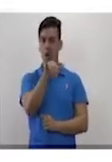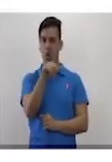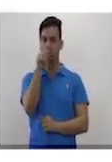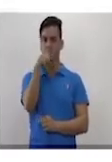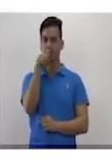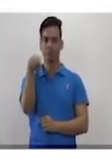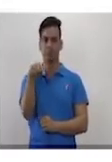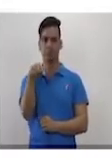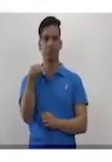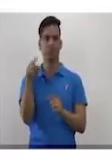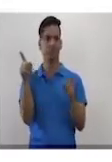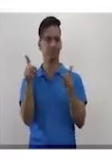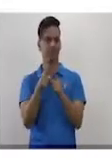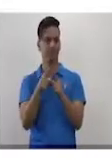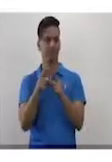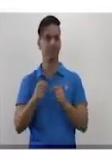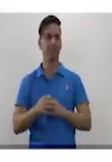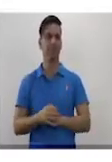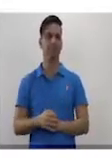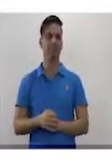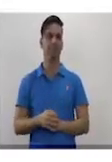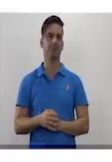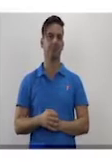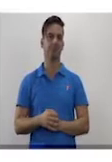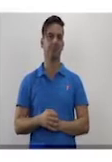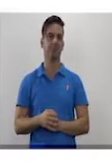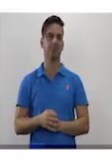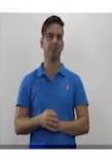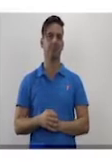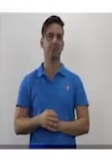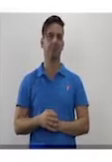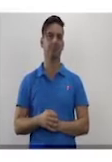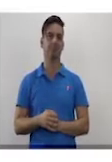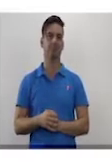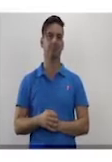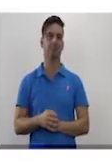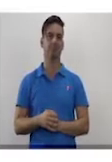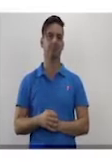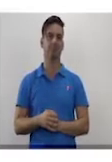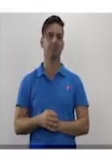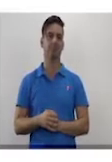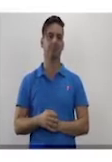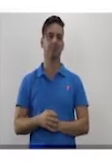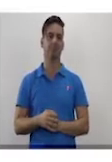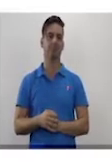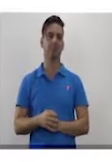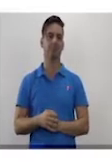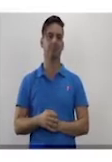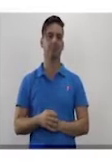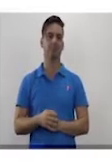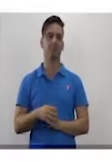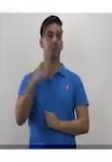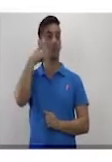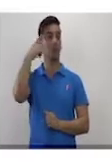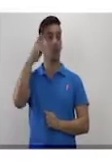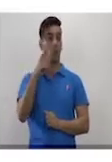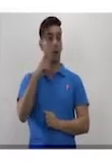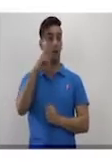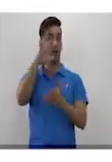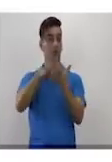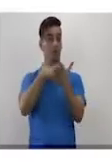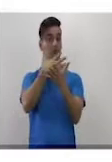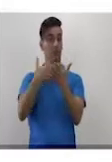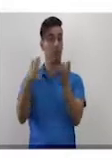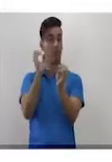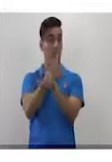reduce más rápido la expresión del final, o sea, el resultado a obtener. Y colocas ese resultado en la tabla porque